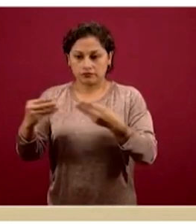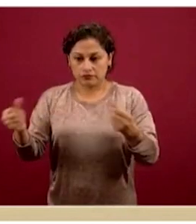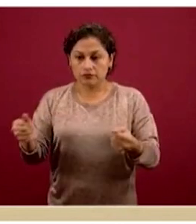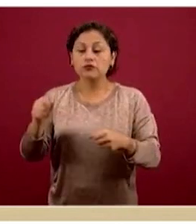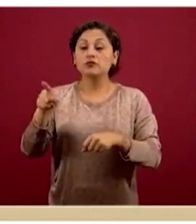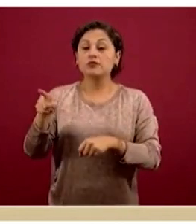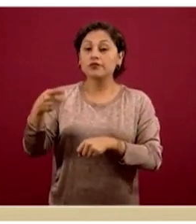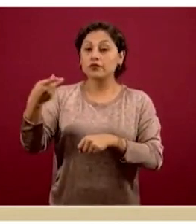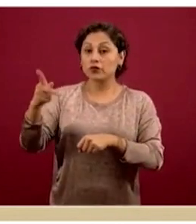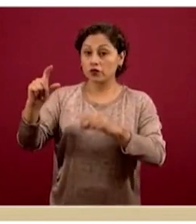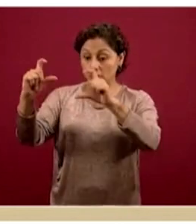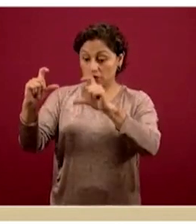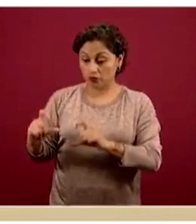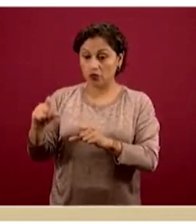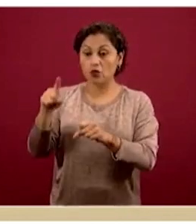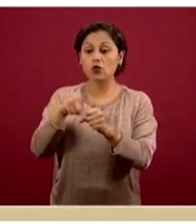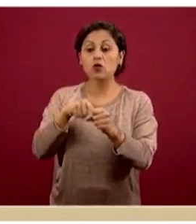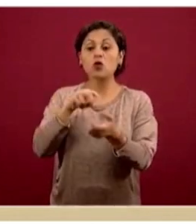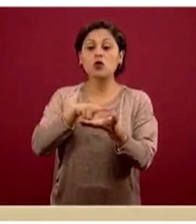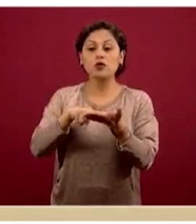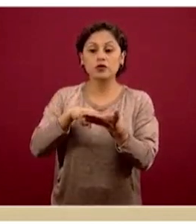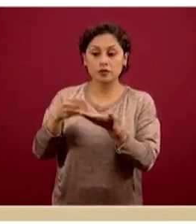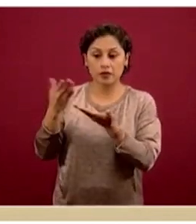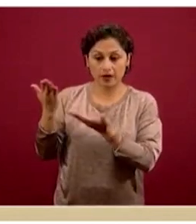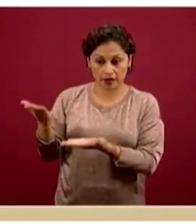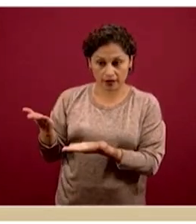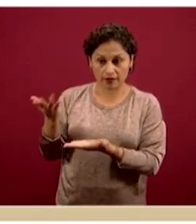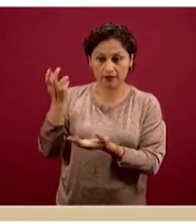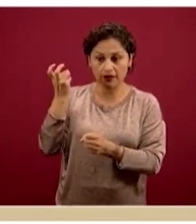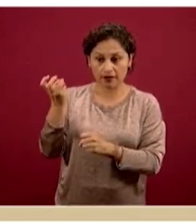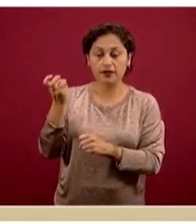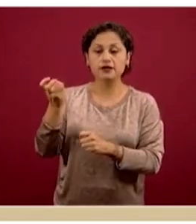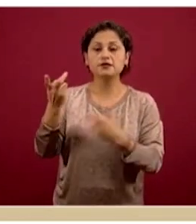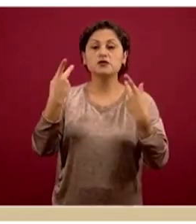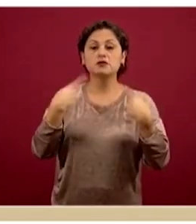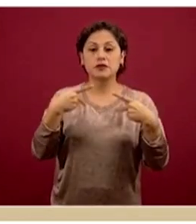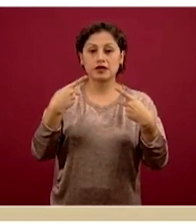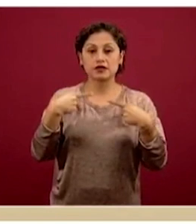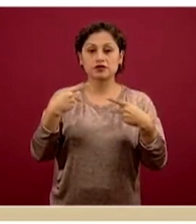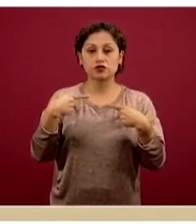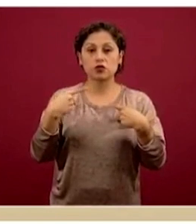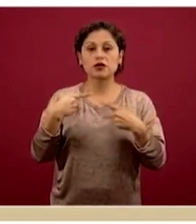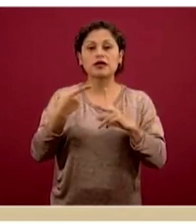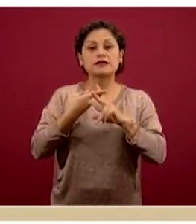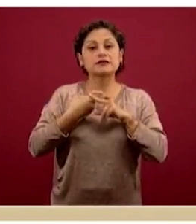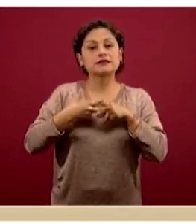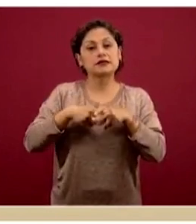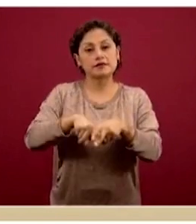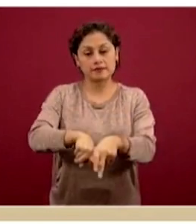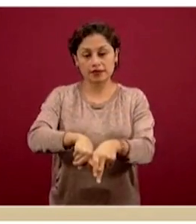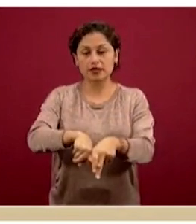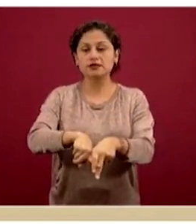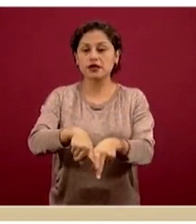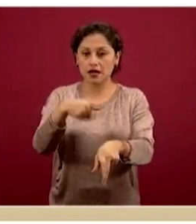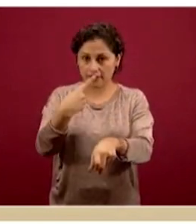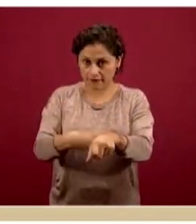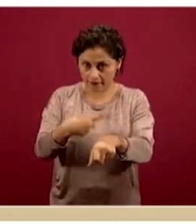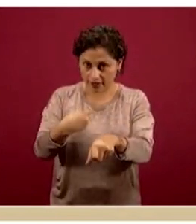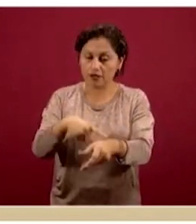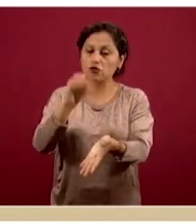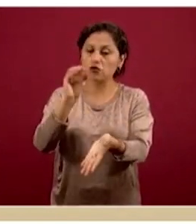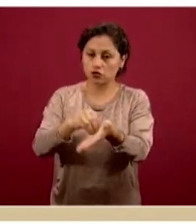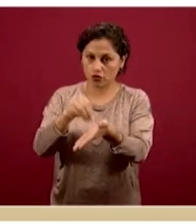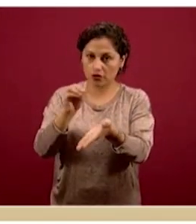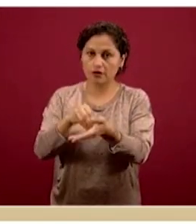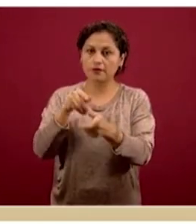activos que estamos diciendo que son los o que están ocurriendo más recientemente en los últimos 14 días, para que en este caso también